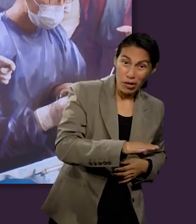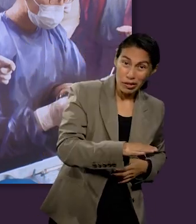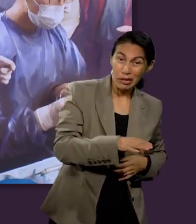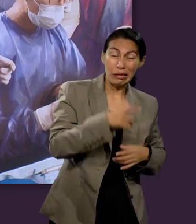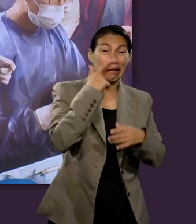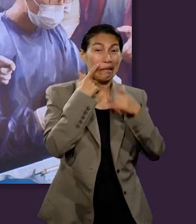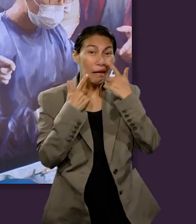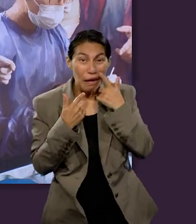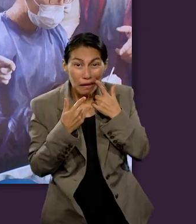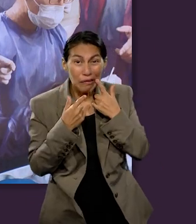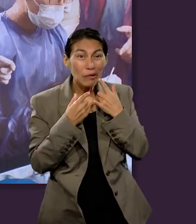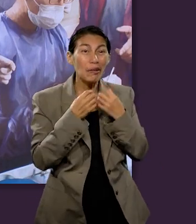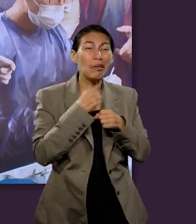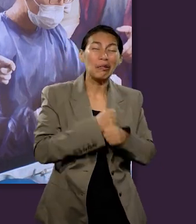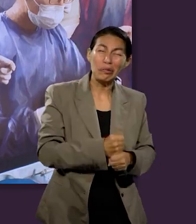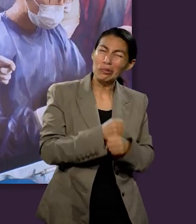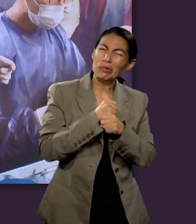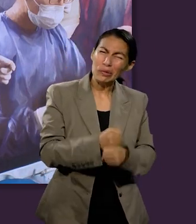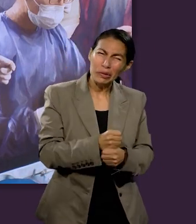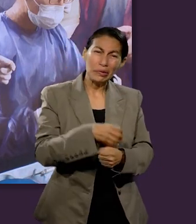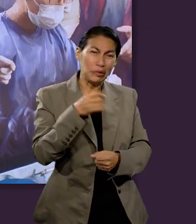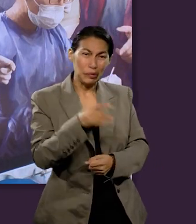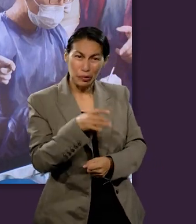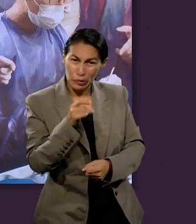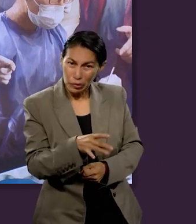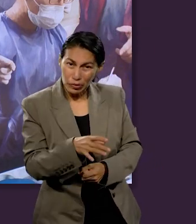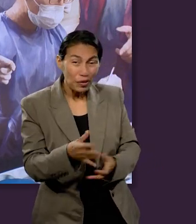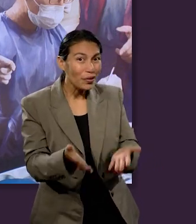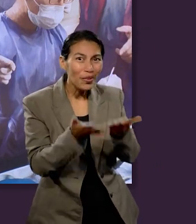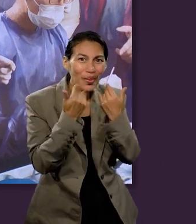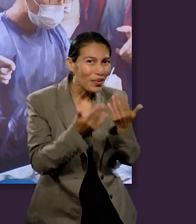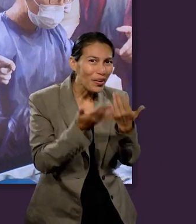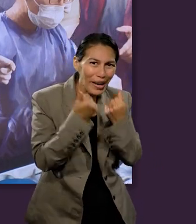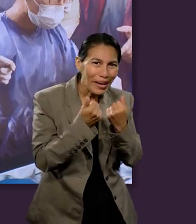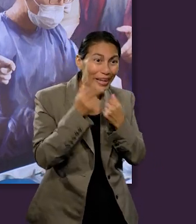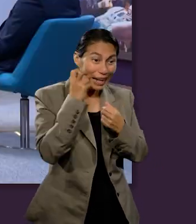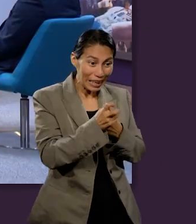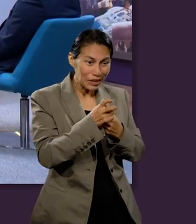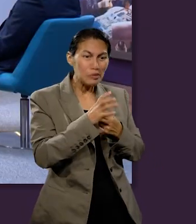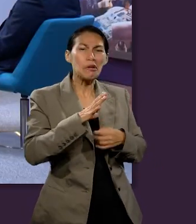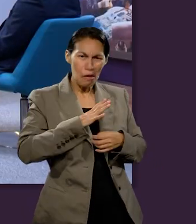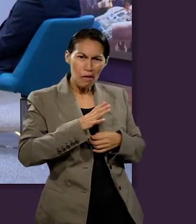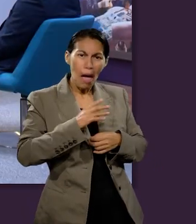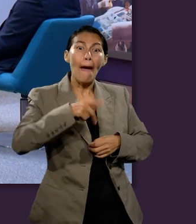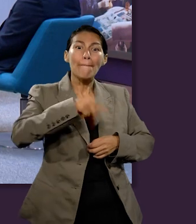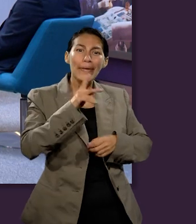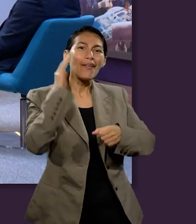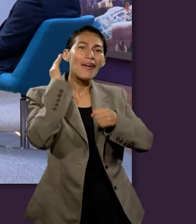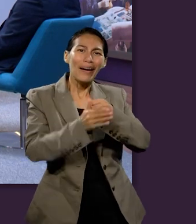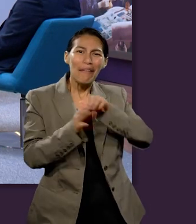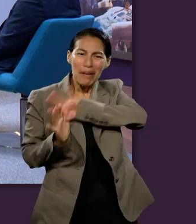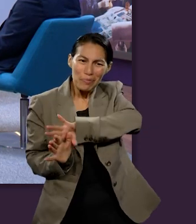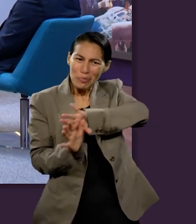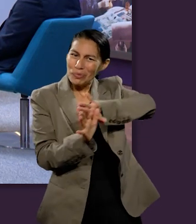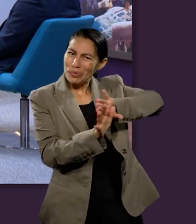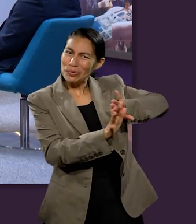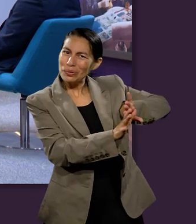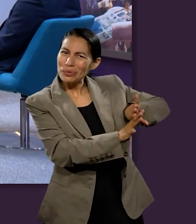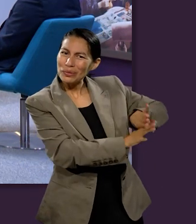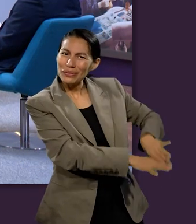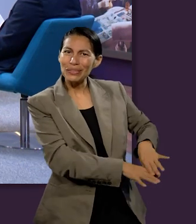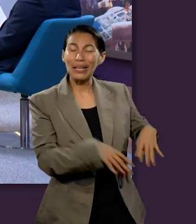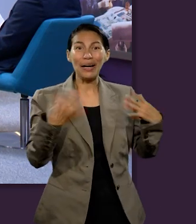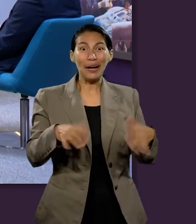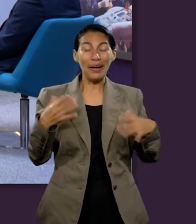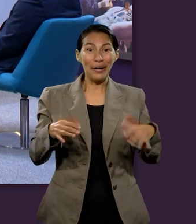que Dios nos va a enjugar, o nos va a secar toda lágrima de nuestros ojos, porque no va haber muerte, no va haber